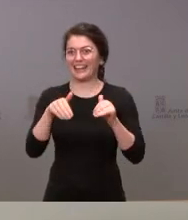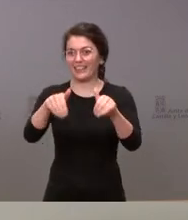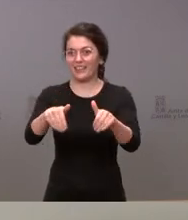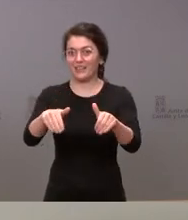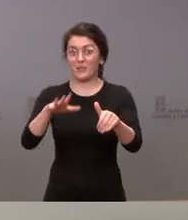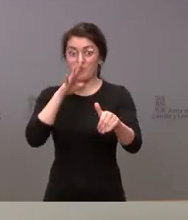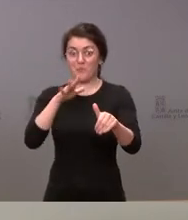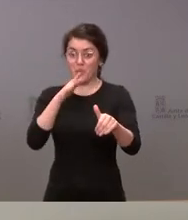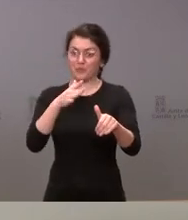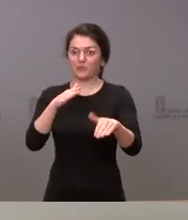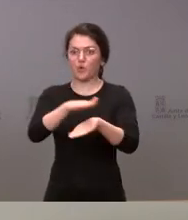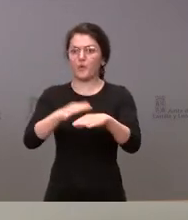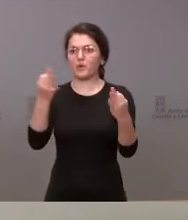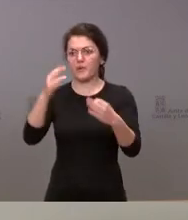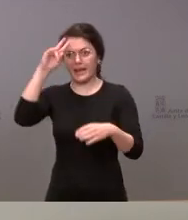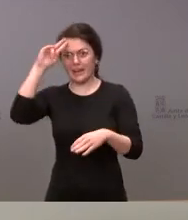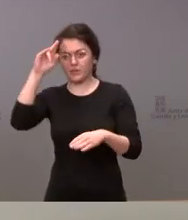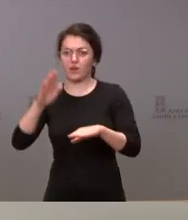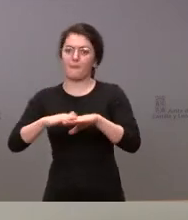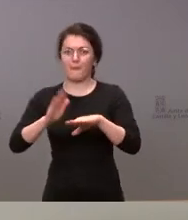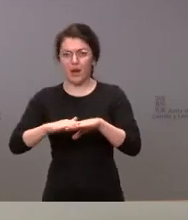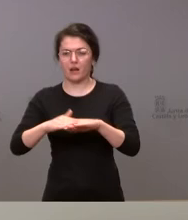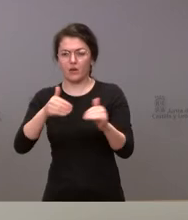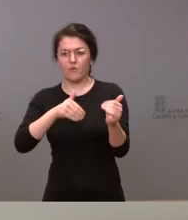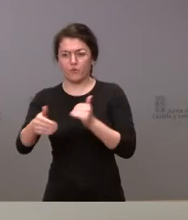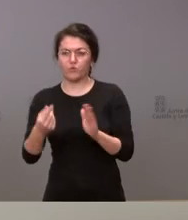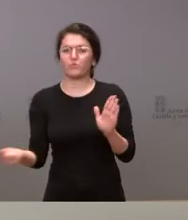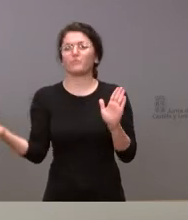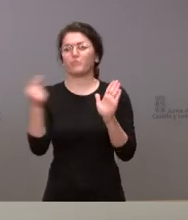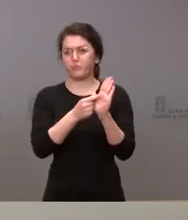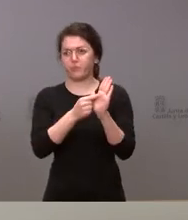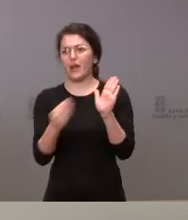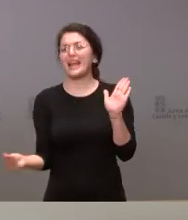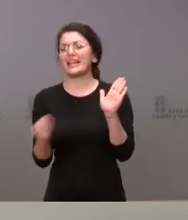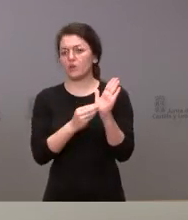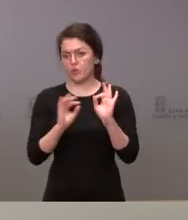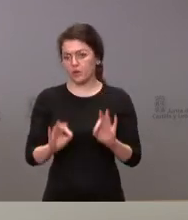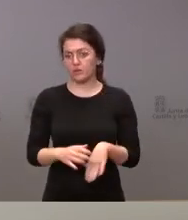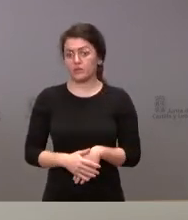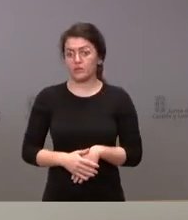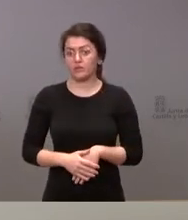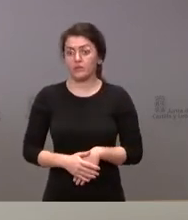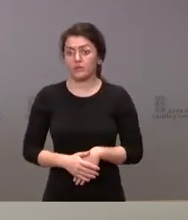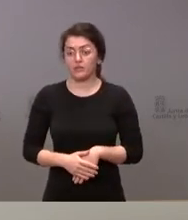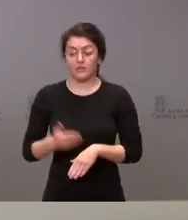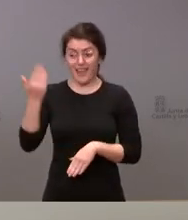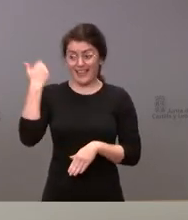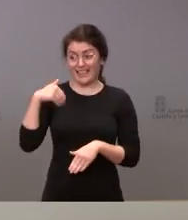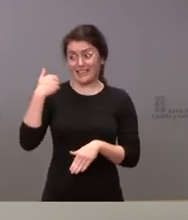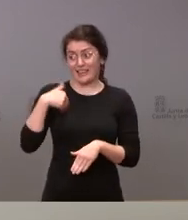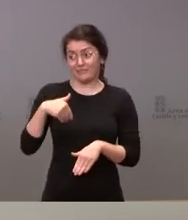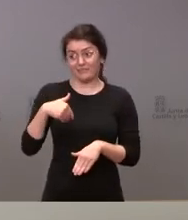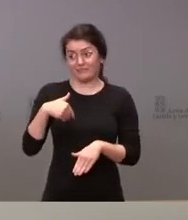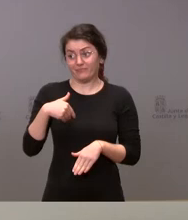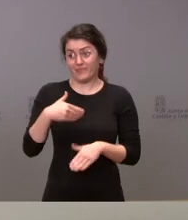lo pueda incluir en el orden del día. Nosotros lo seguiremos demandando, en esta ocasión no iba, pero quizá para la próxima que se pueda celebrar, sí,